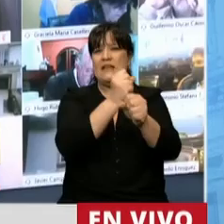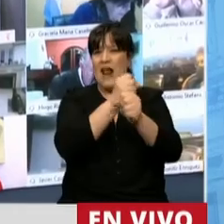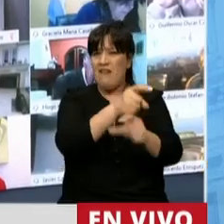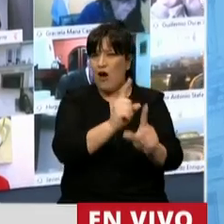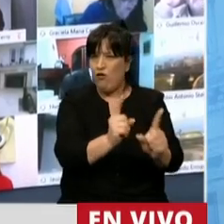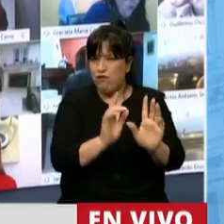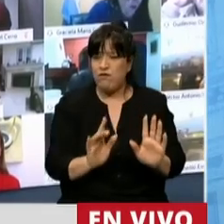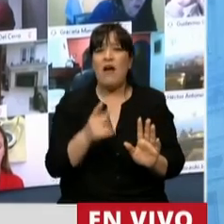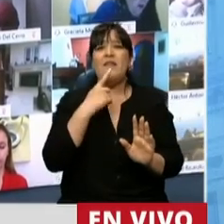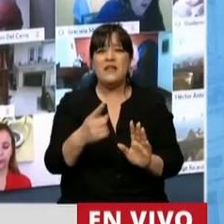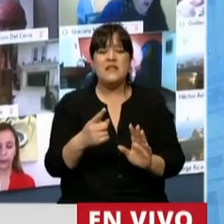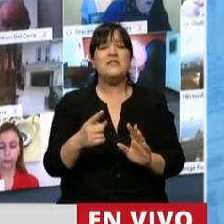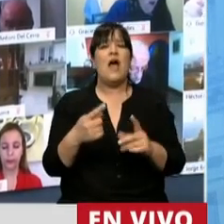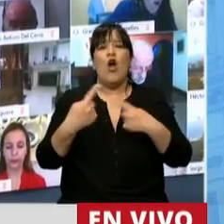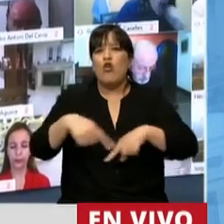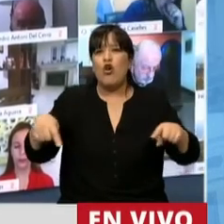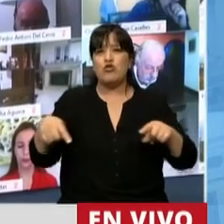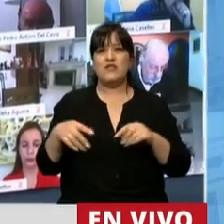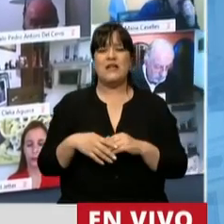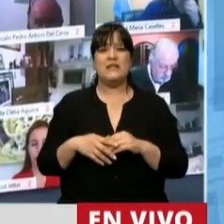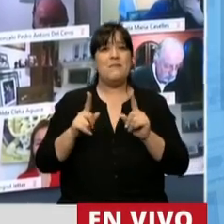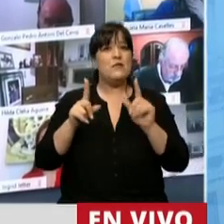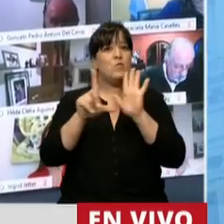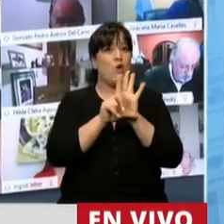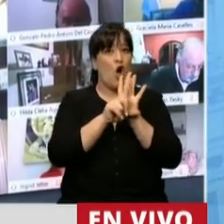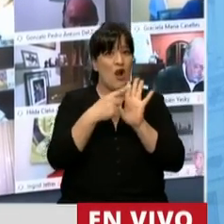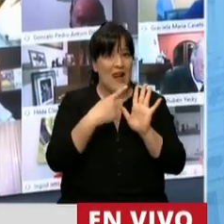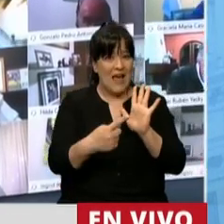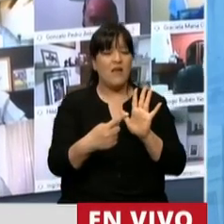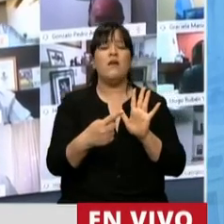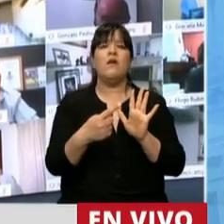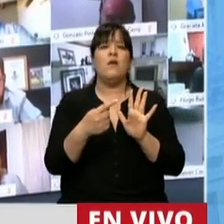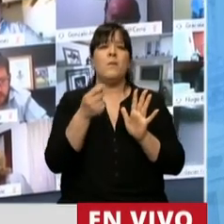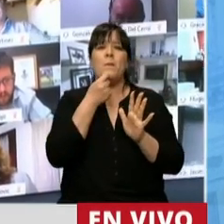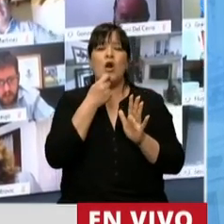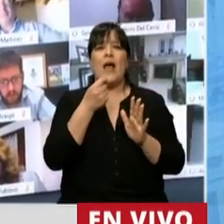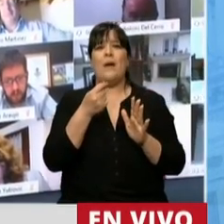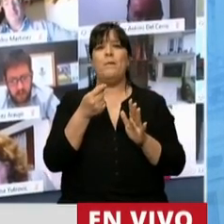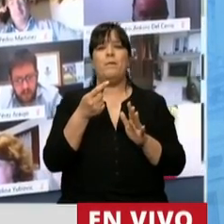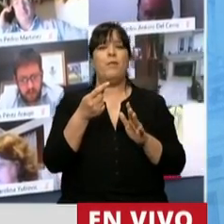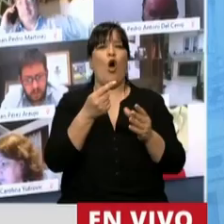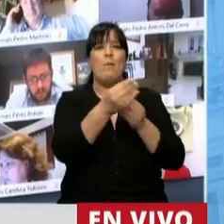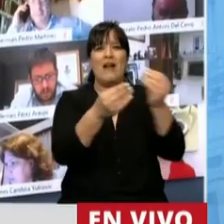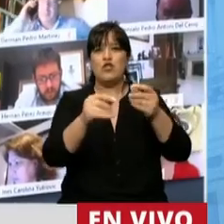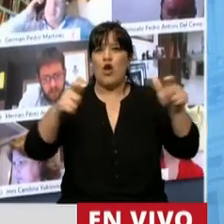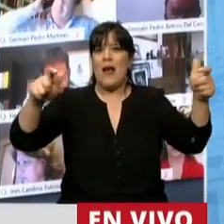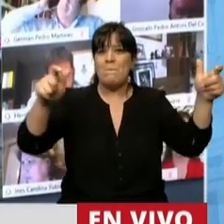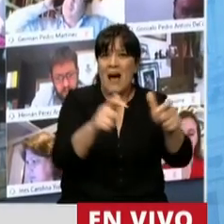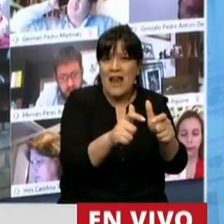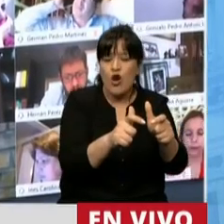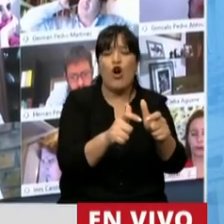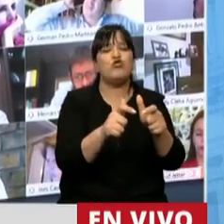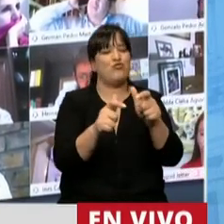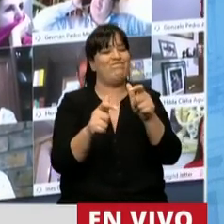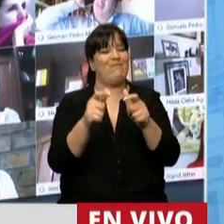establece que decaerán los beneficios de esta ley en el caso que se produzca una reducción de la plantilla de personal registrada